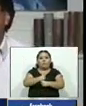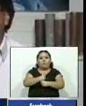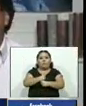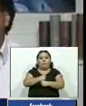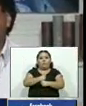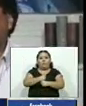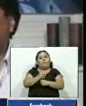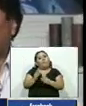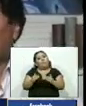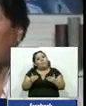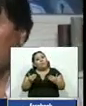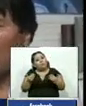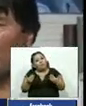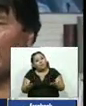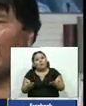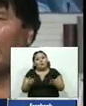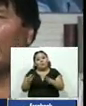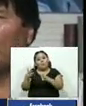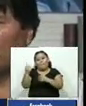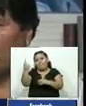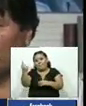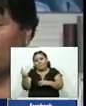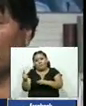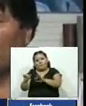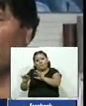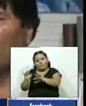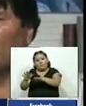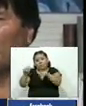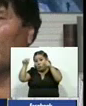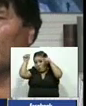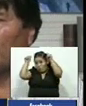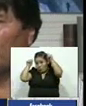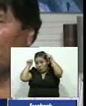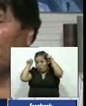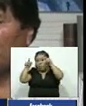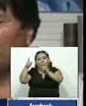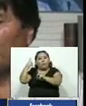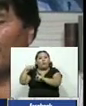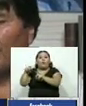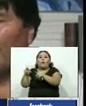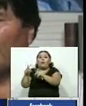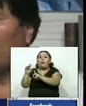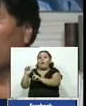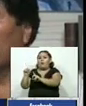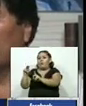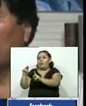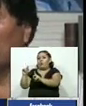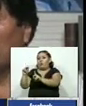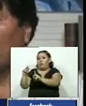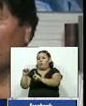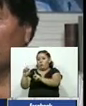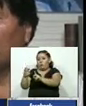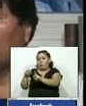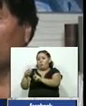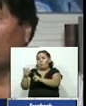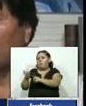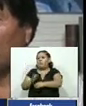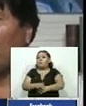conversé bastante con el secretario general de la ONU hermano Antonio muy